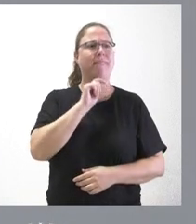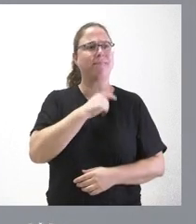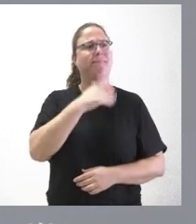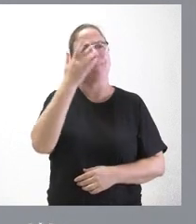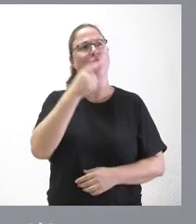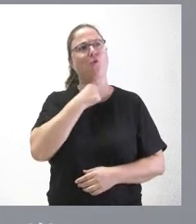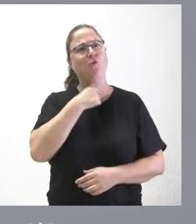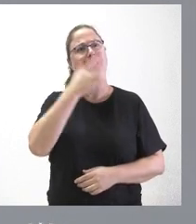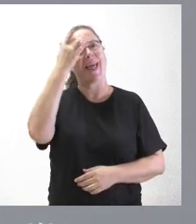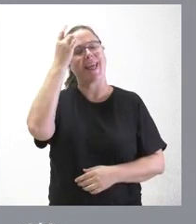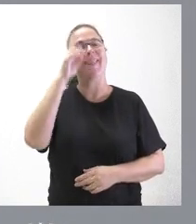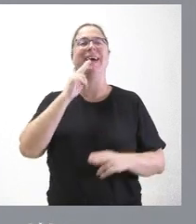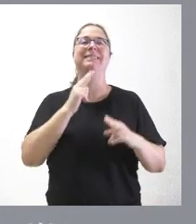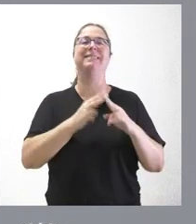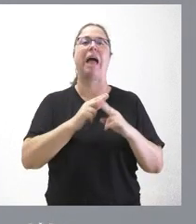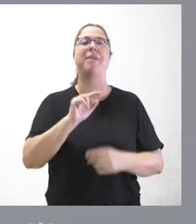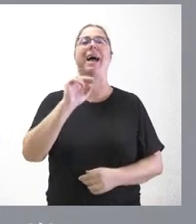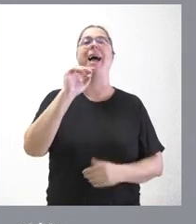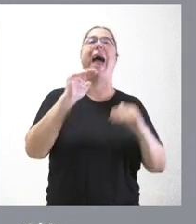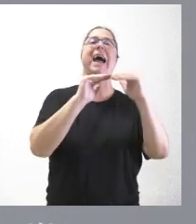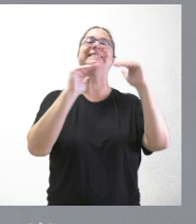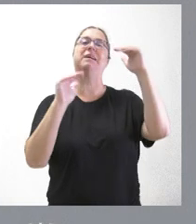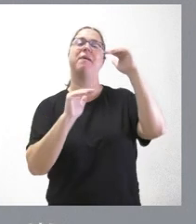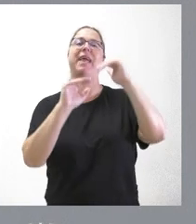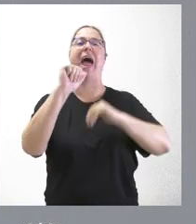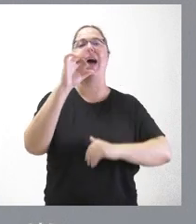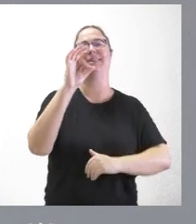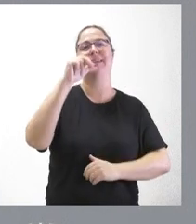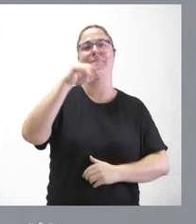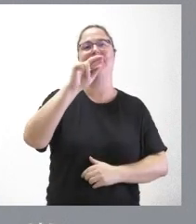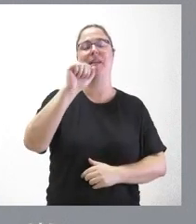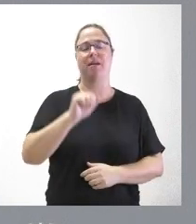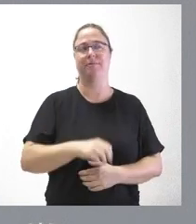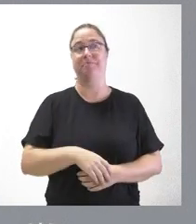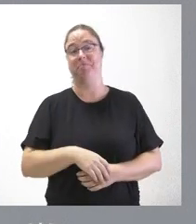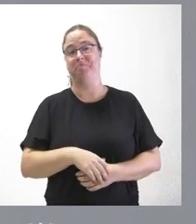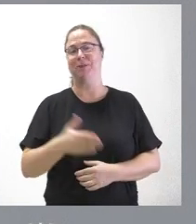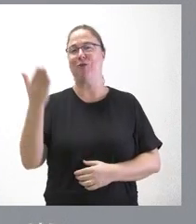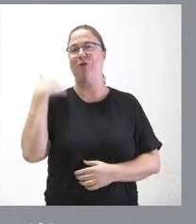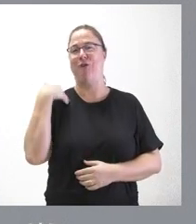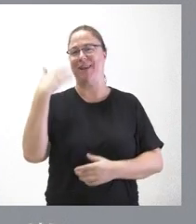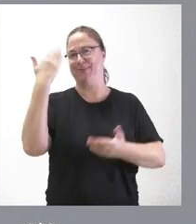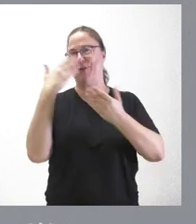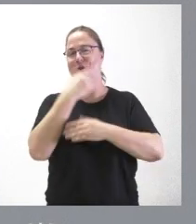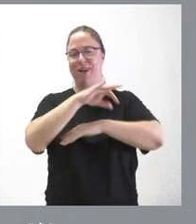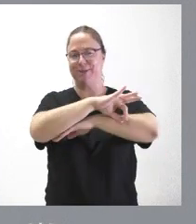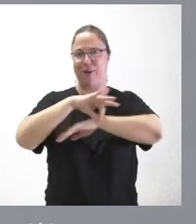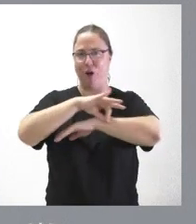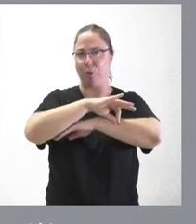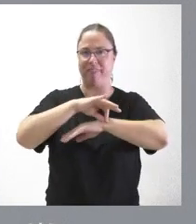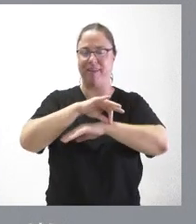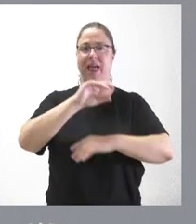de la asimetría. Claro, es que asimetría, yo cuando estudiaba geometría, asimetría